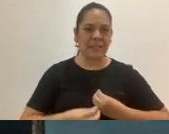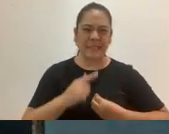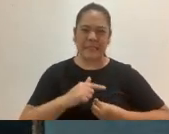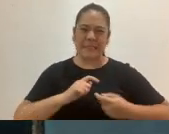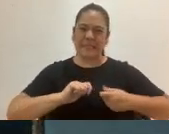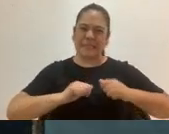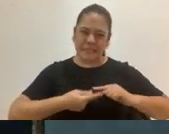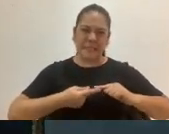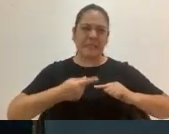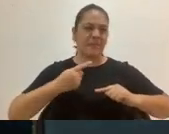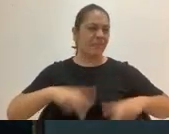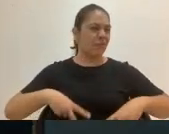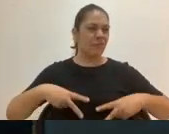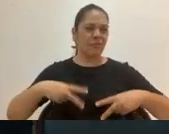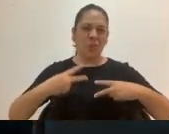de por vida.